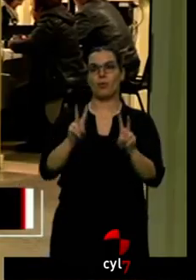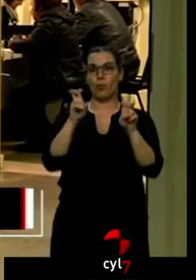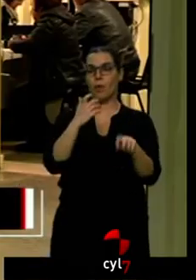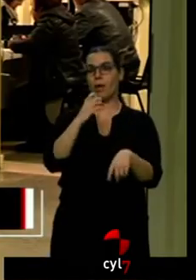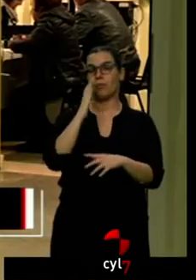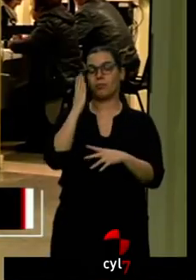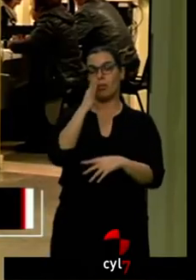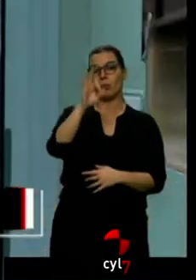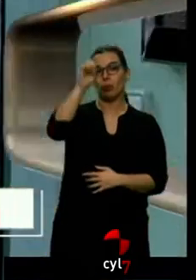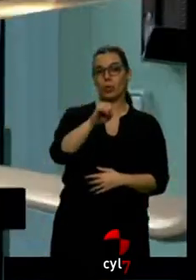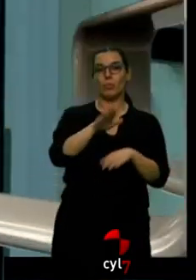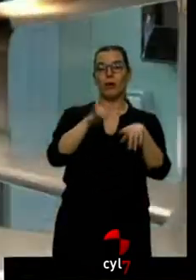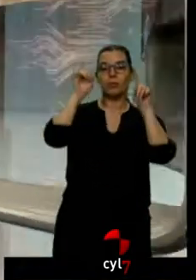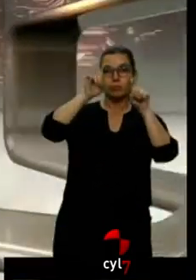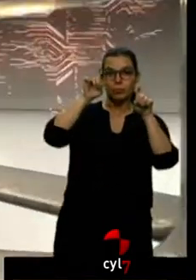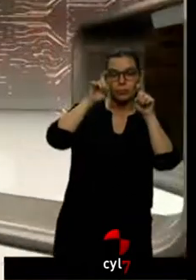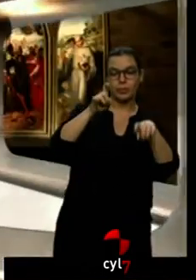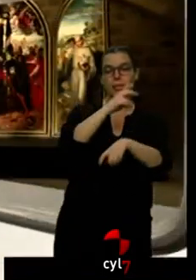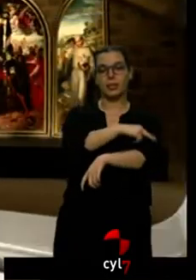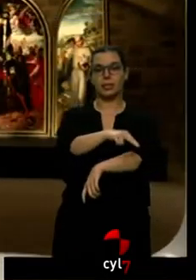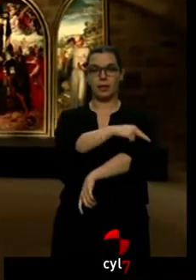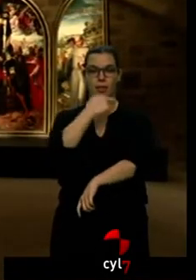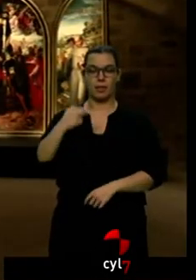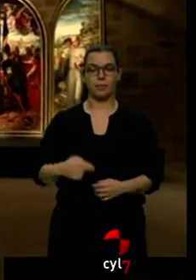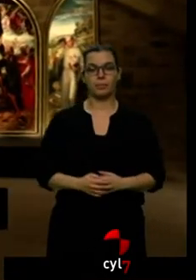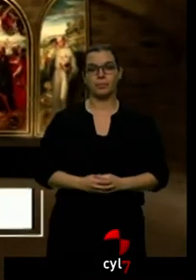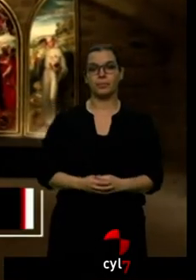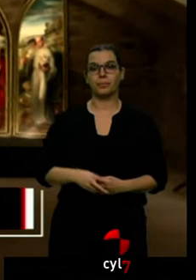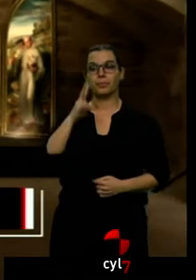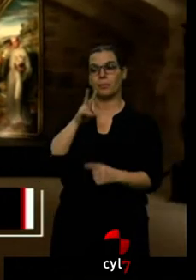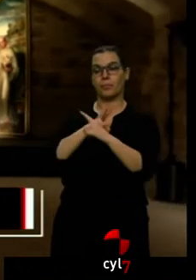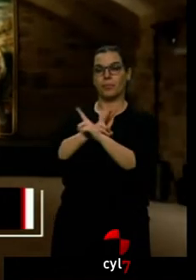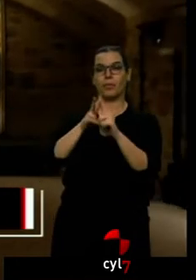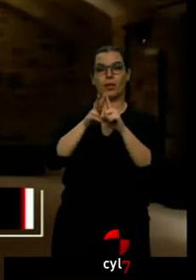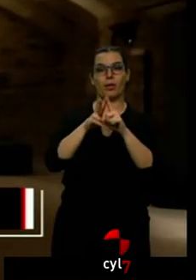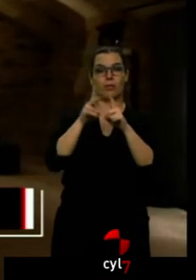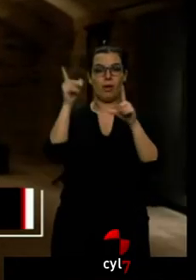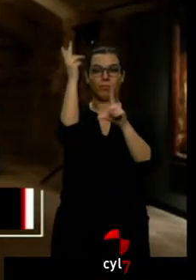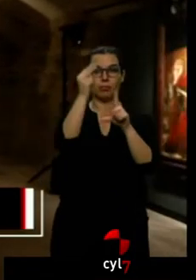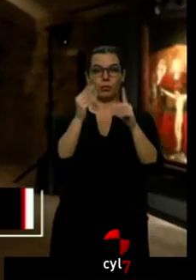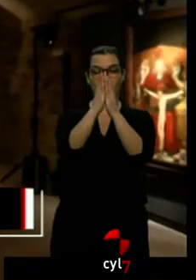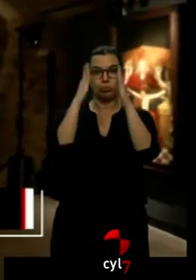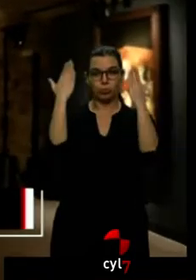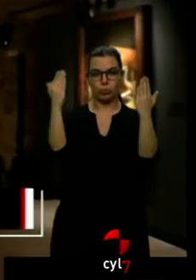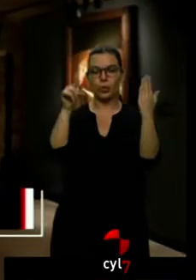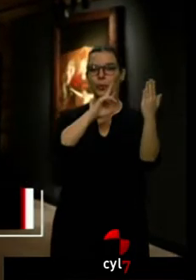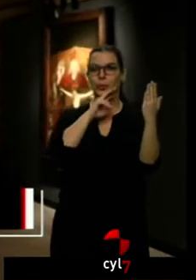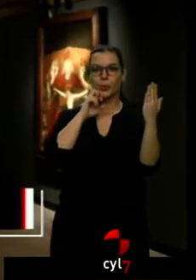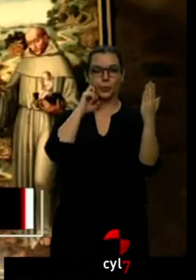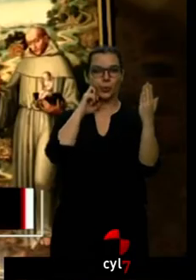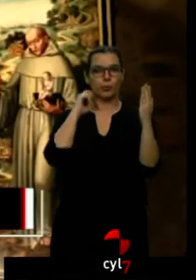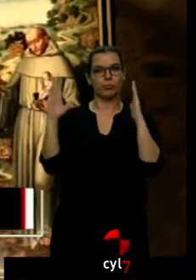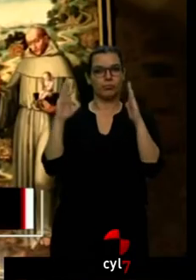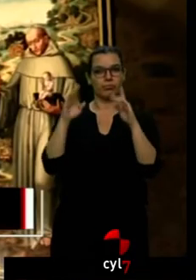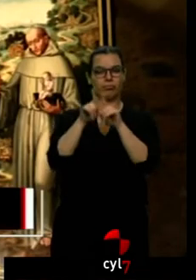sanitario. En marzo sacaron otras mil. Este tríptico de Benson es una de las joyas flamencas que han desempolvado en la